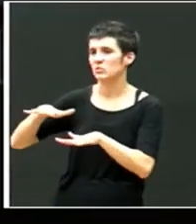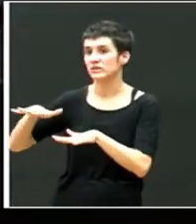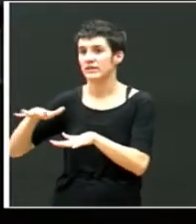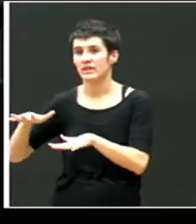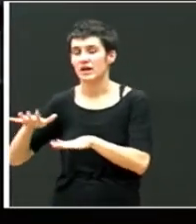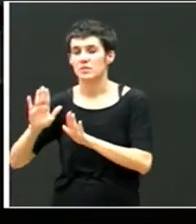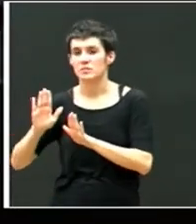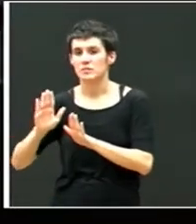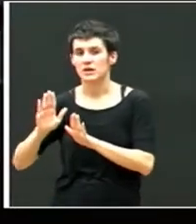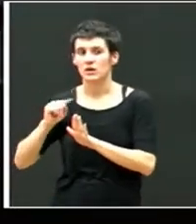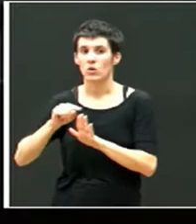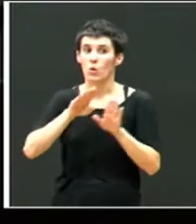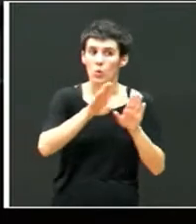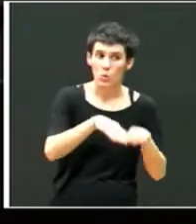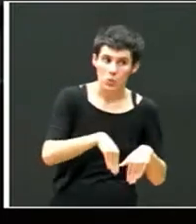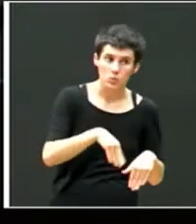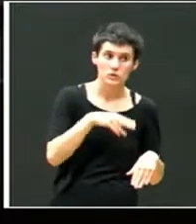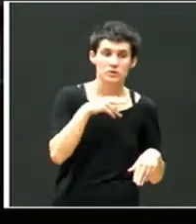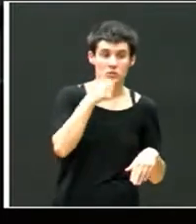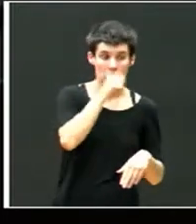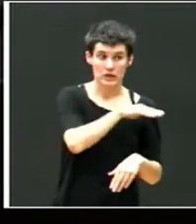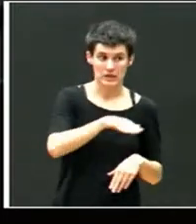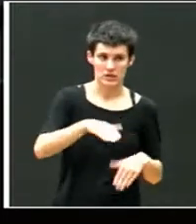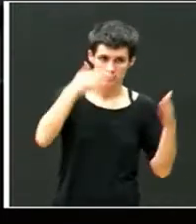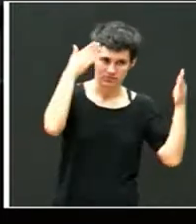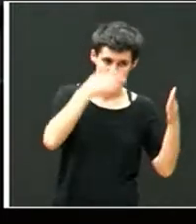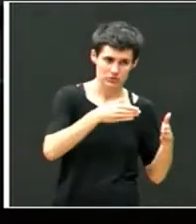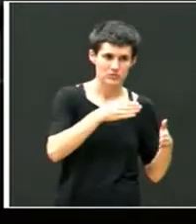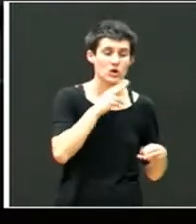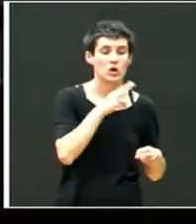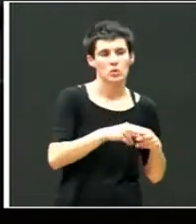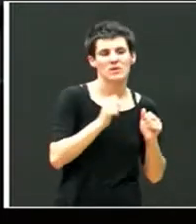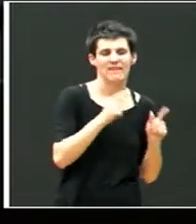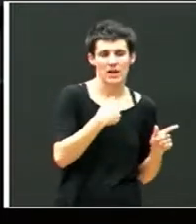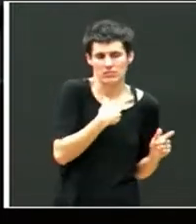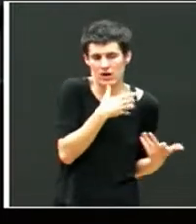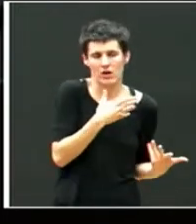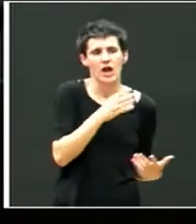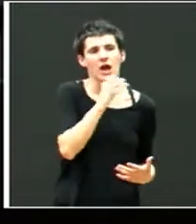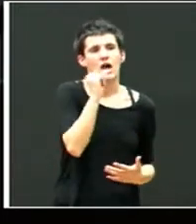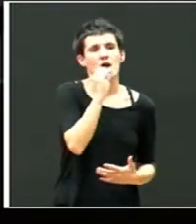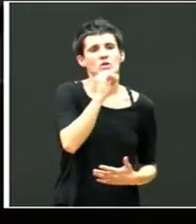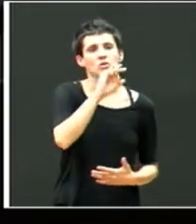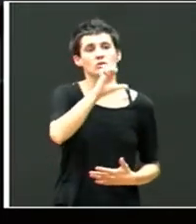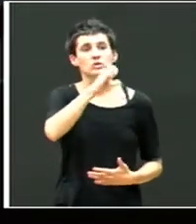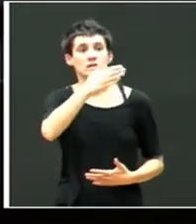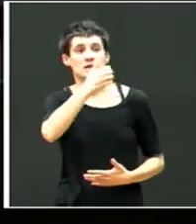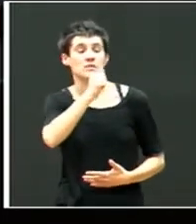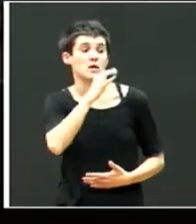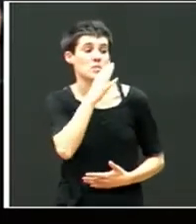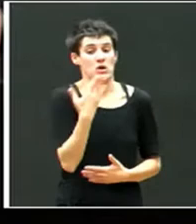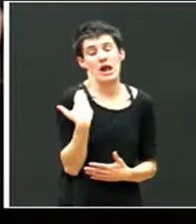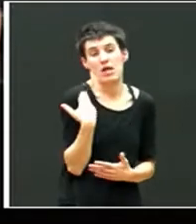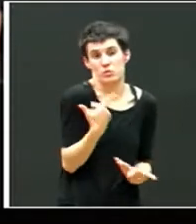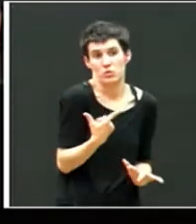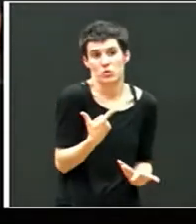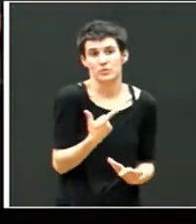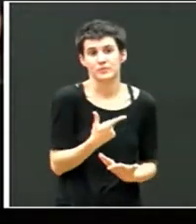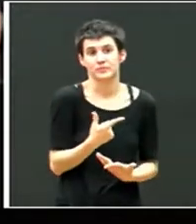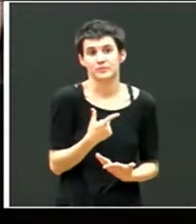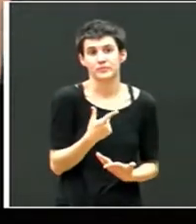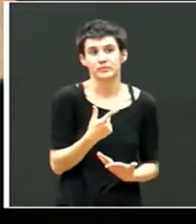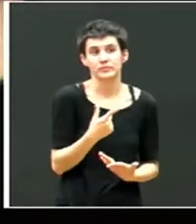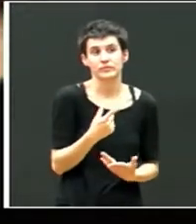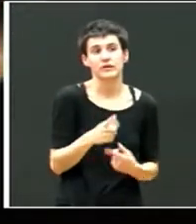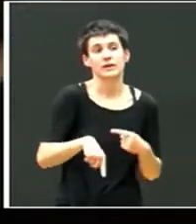niño al cual llamaré Joseba, entre otras cosas porque es el más cercano en el tiempo y además acabó en adopción.